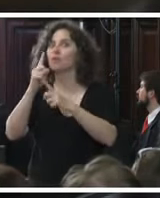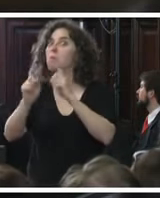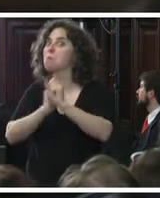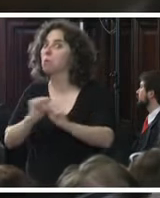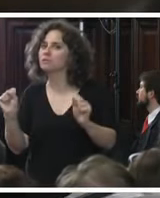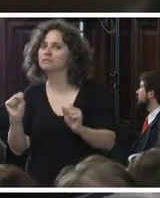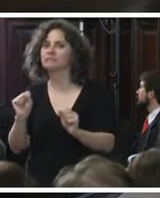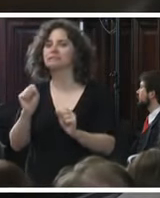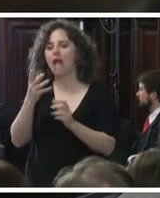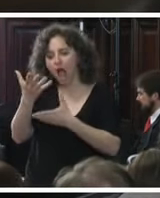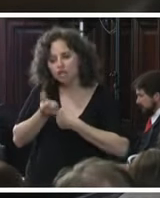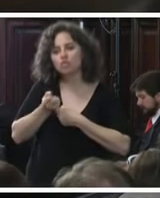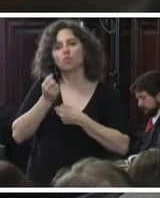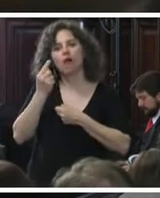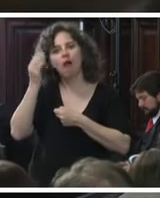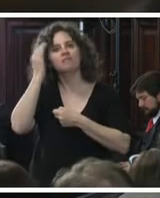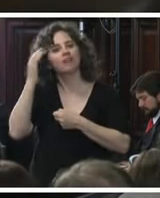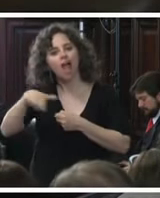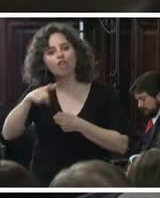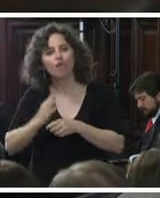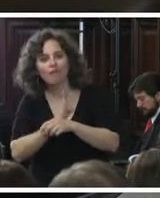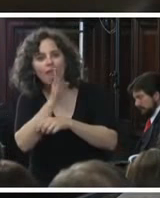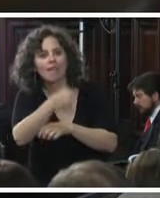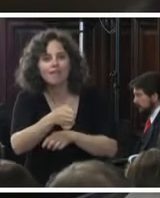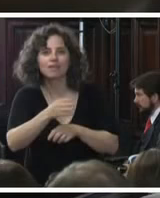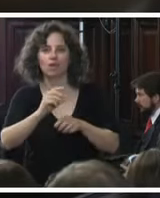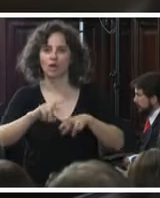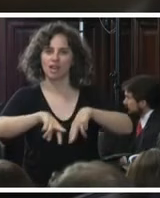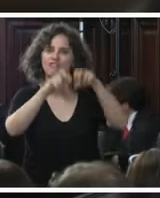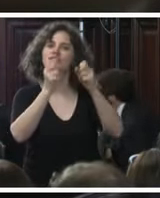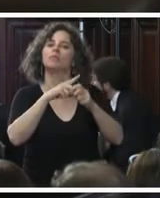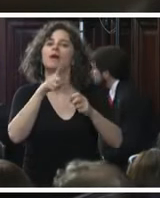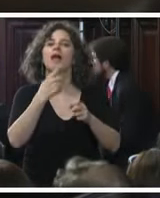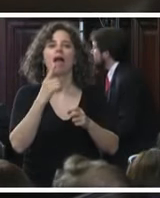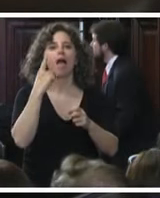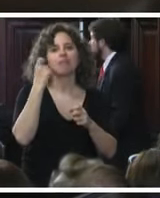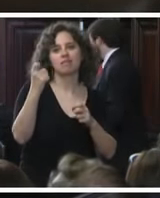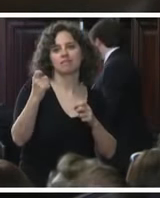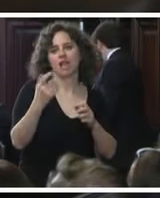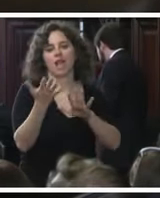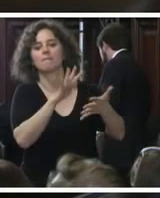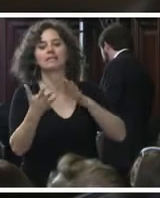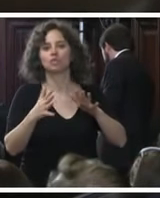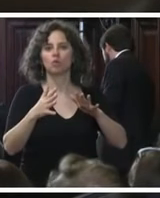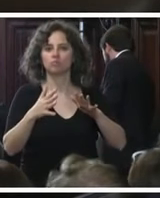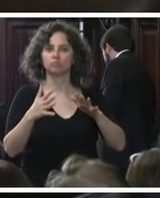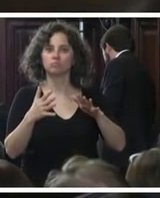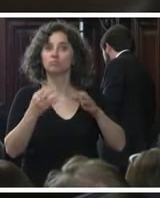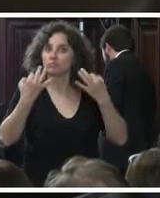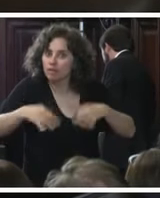ayudar a indicar hacia dónde tiene que ir la investigación para identificar qué pasó con